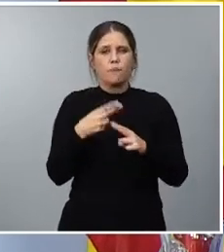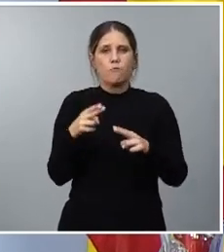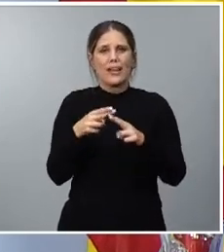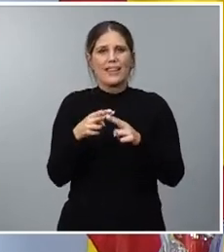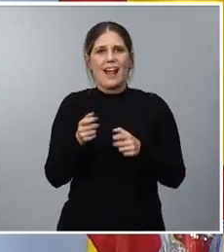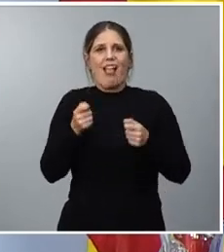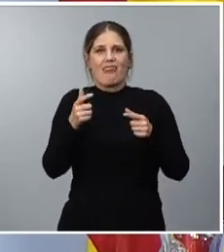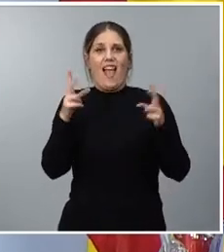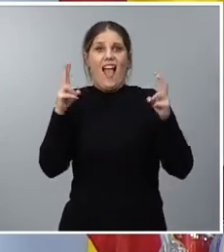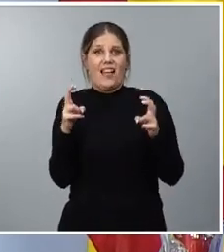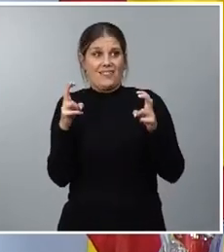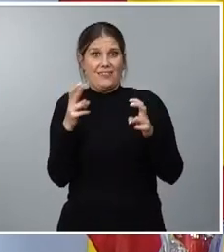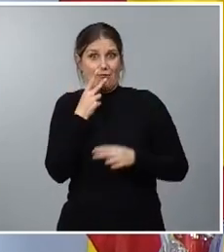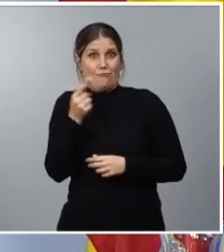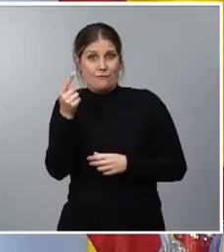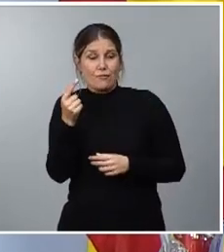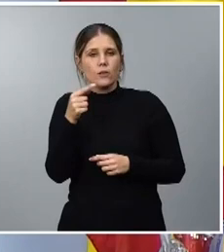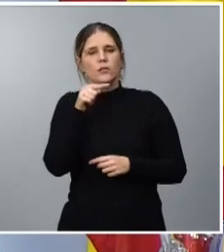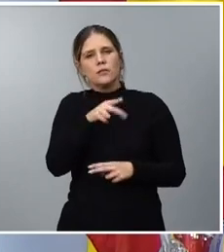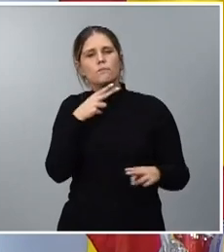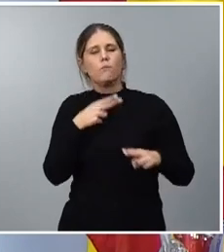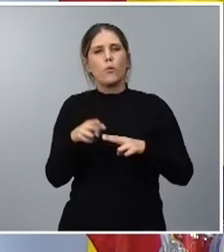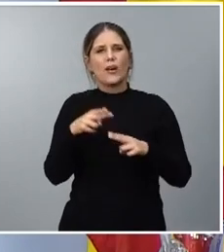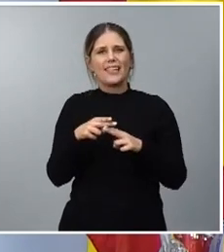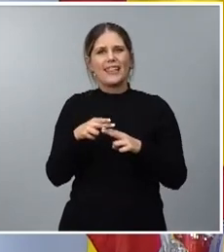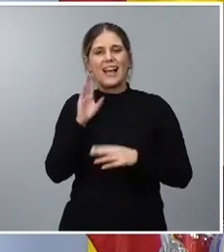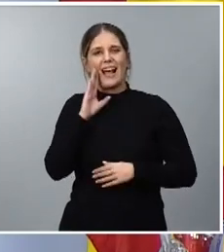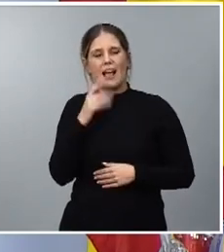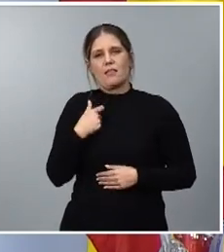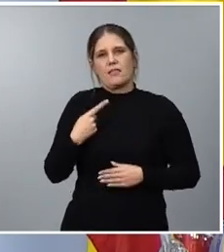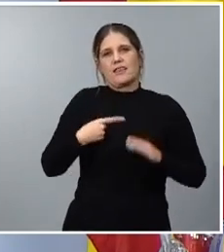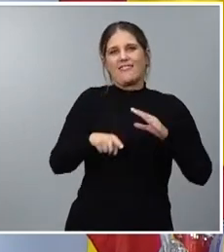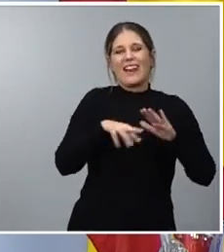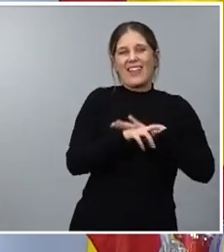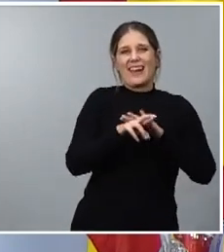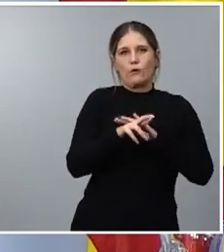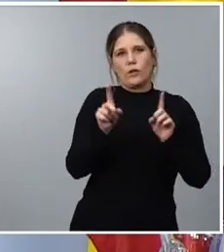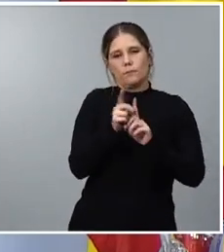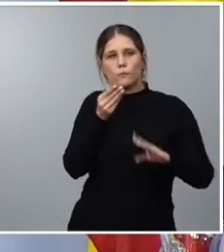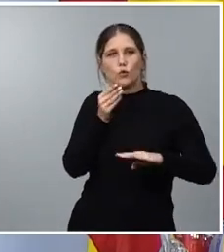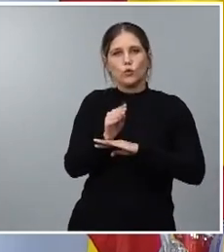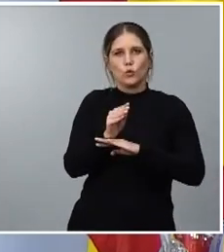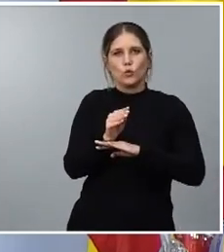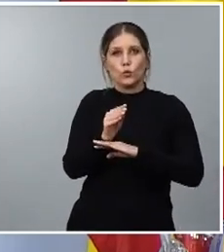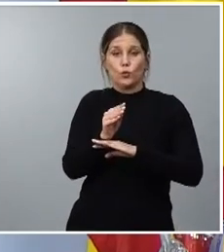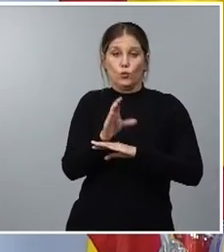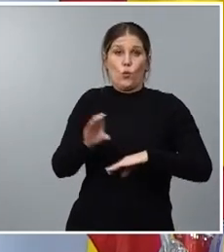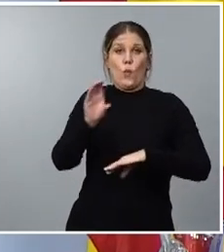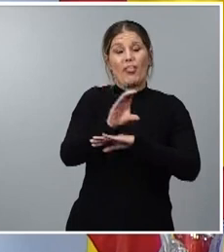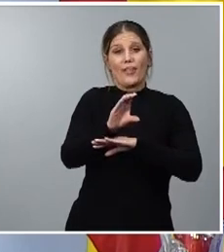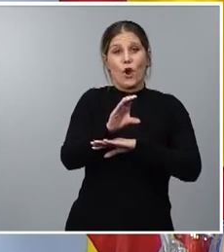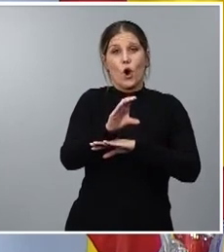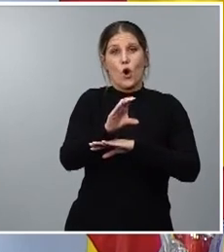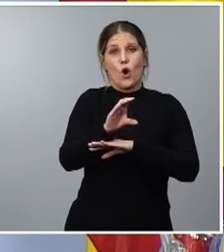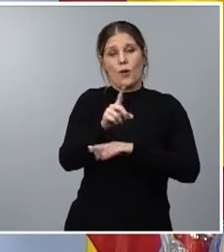asilo pasa de ser una política de transferencia de recursos a modo de subvención a entidades no